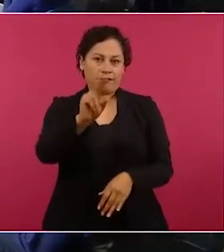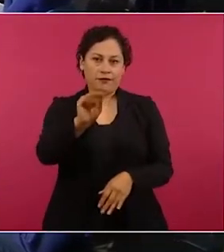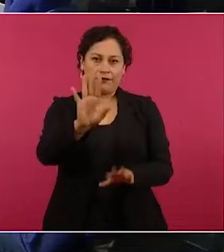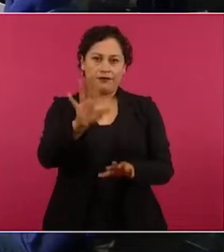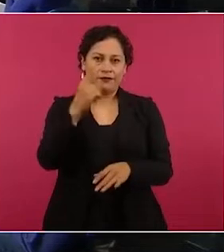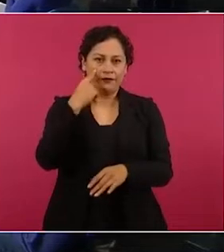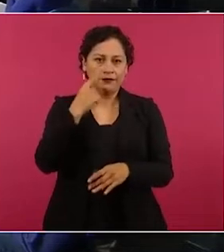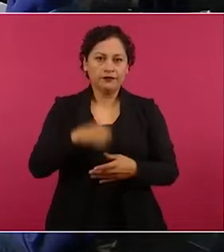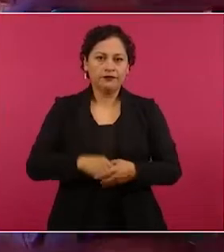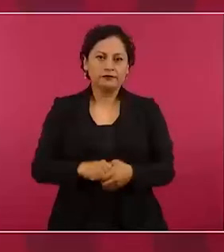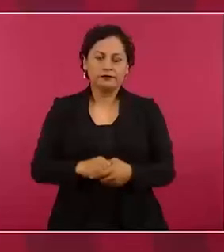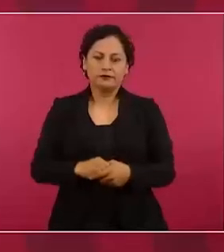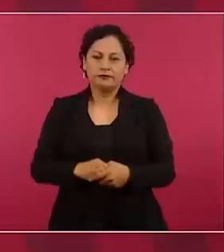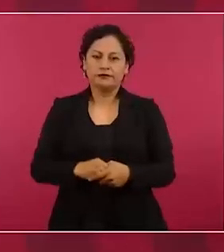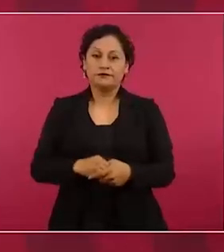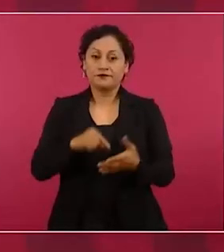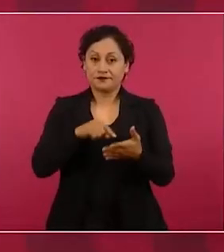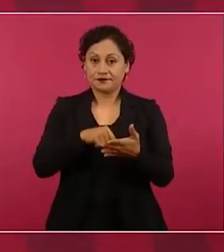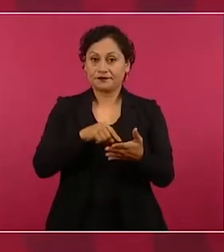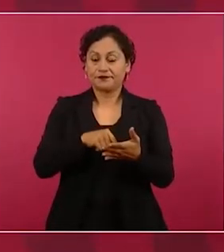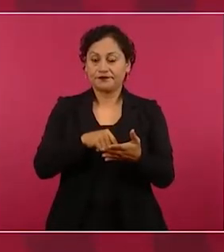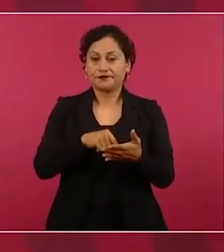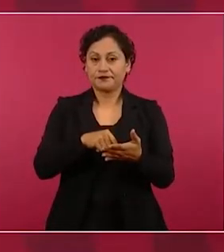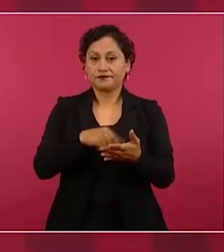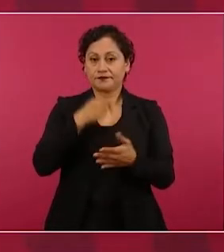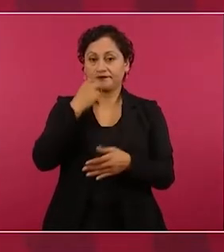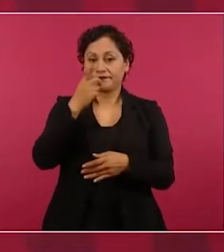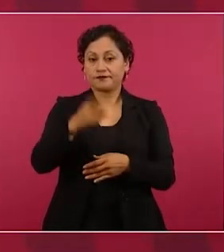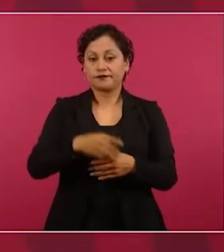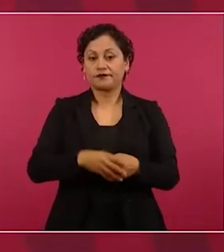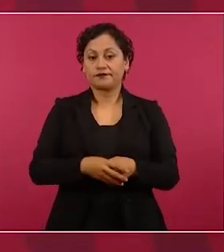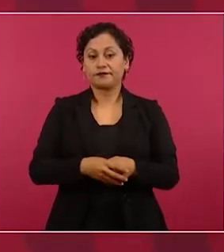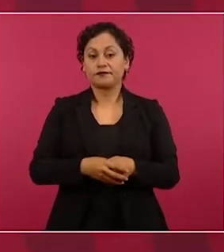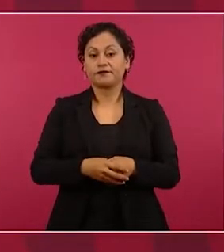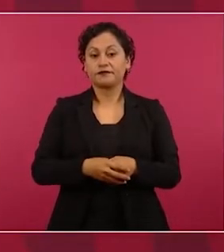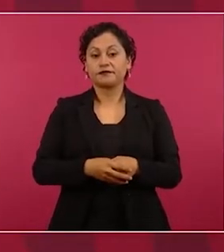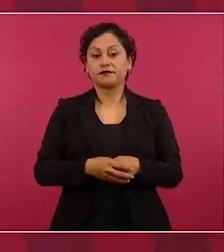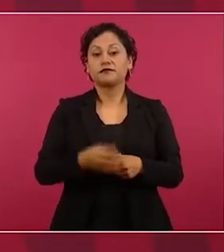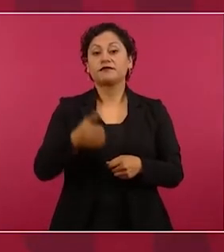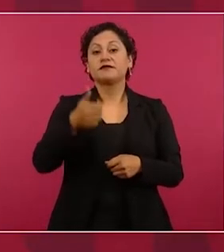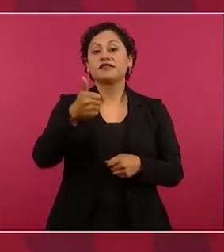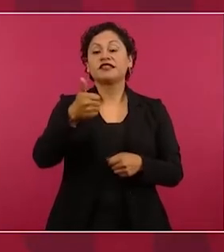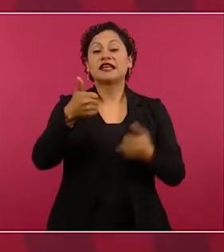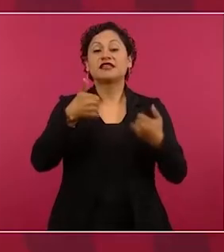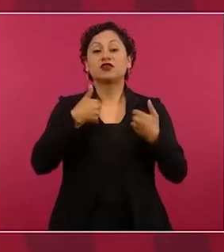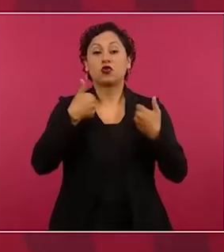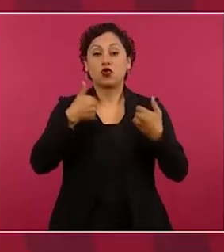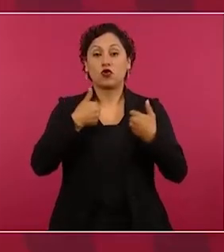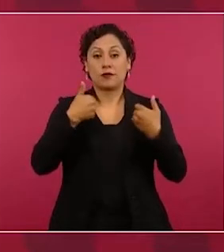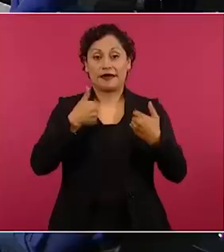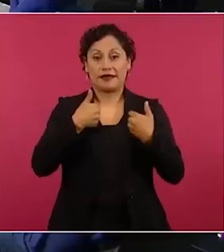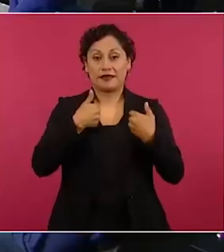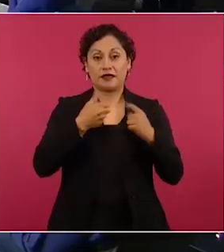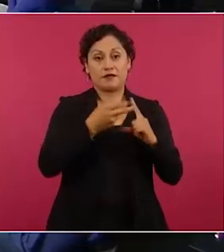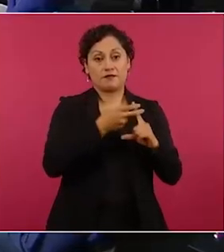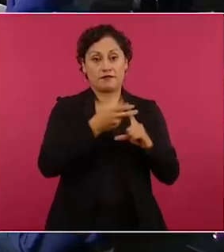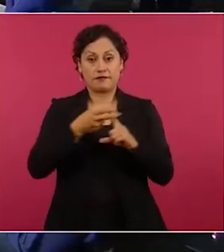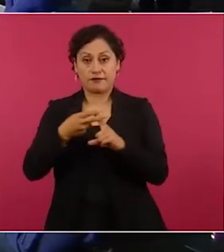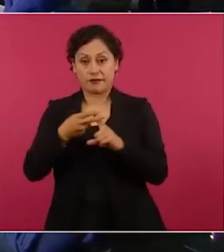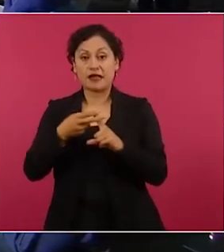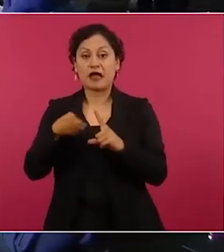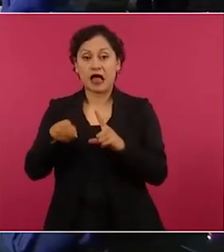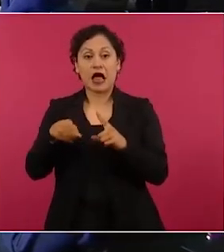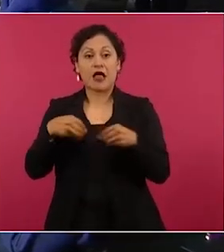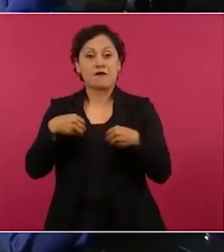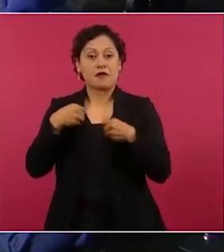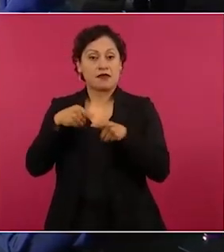a seis jóvenes los mantuvieron después del escándalo, después